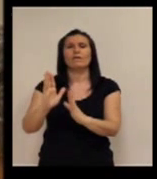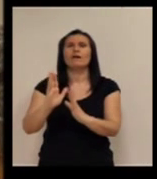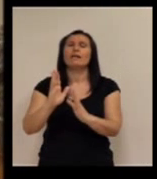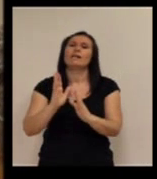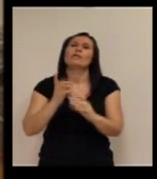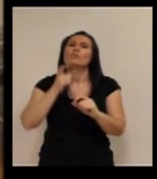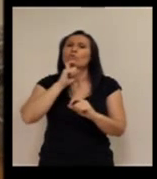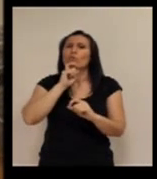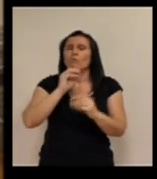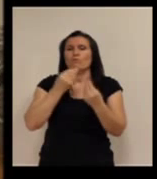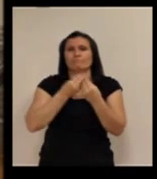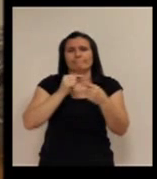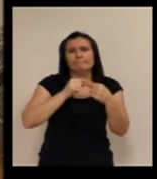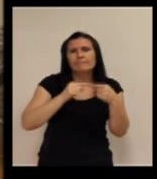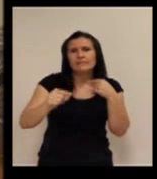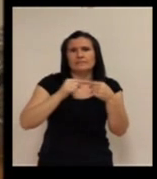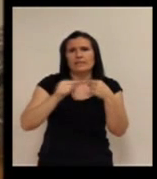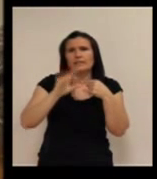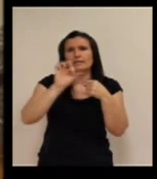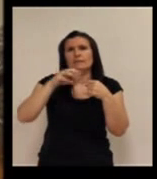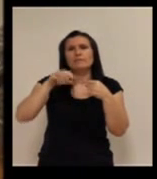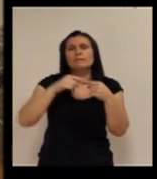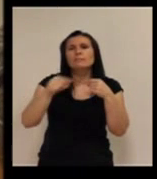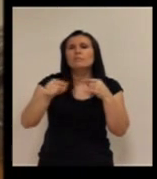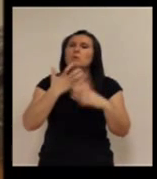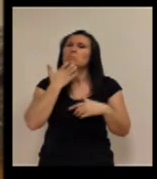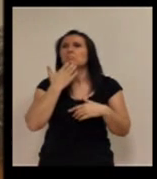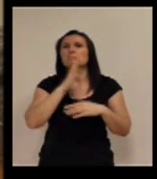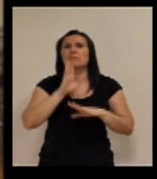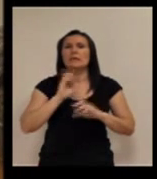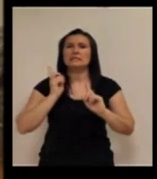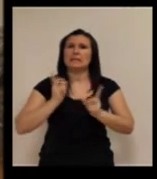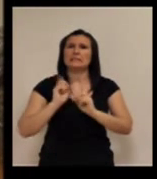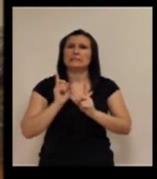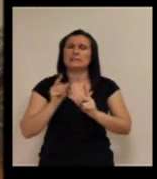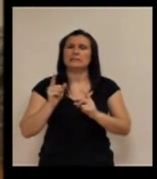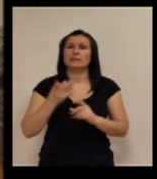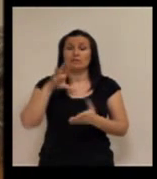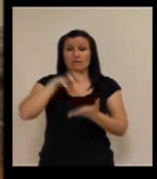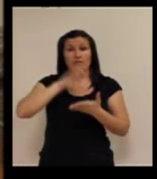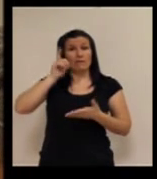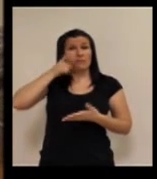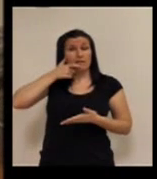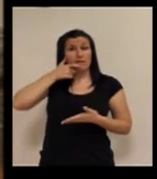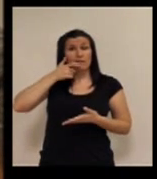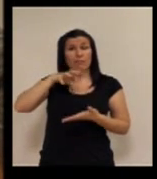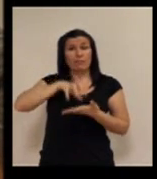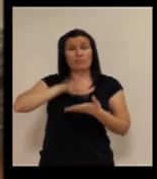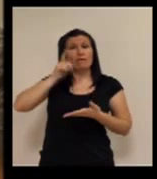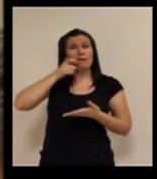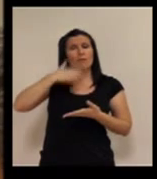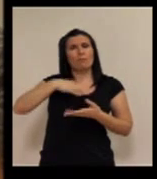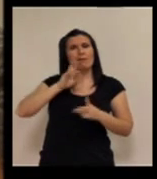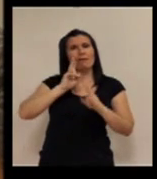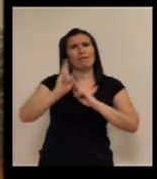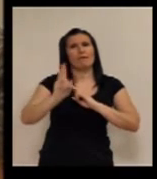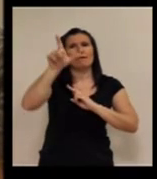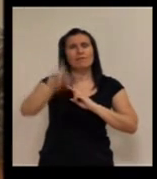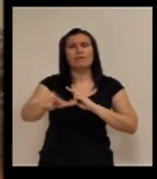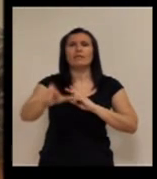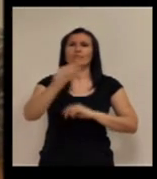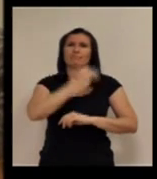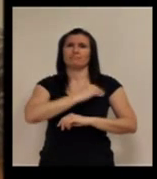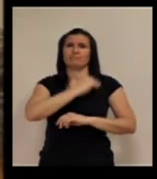mensajes predefinidos. Digamos que en forma de chat el operador desde el centro de atención puede responder a las preguntas del